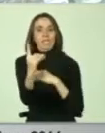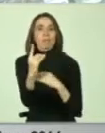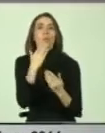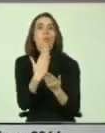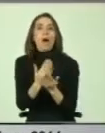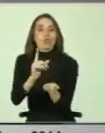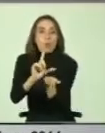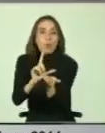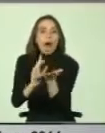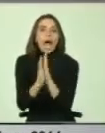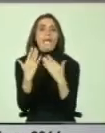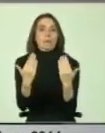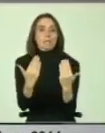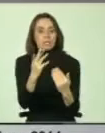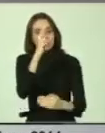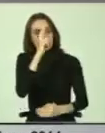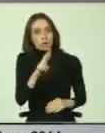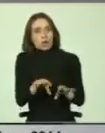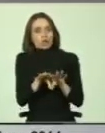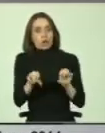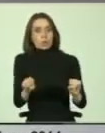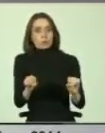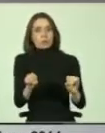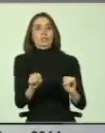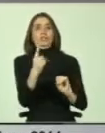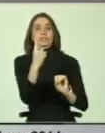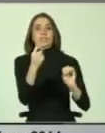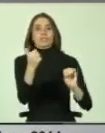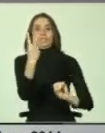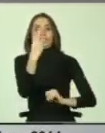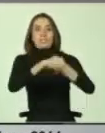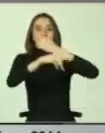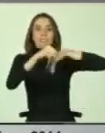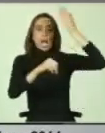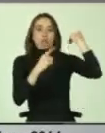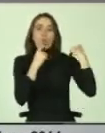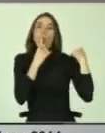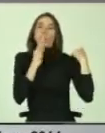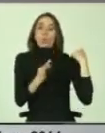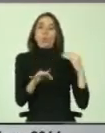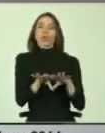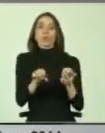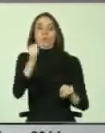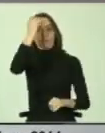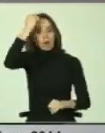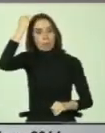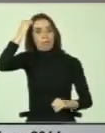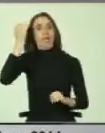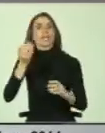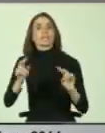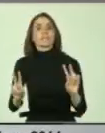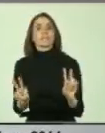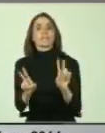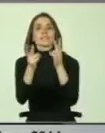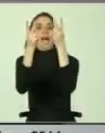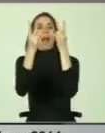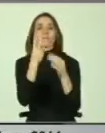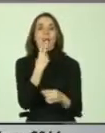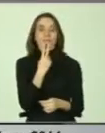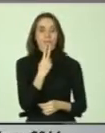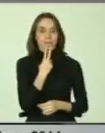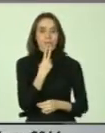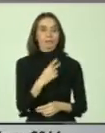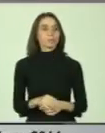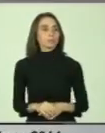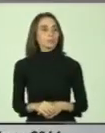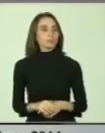emergencia, honrando el compromiso que desde hace 163 años tiene el cuerpo bombero de Valparaíso del cual es salvar vidas. Ahora, antes